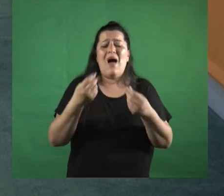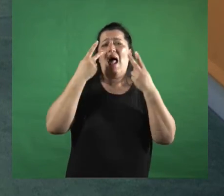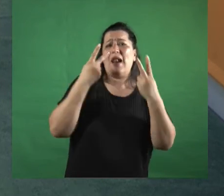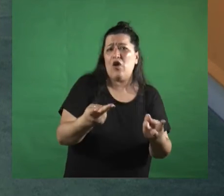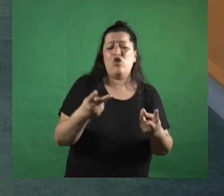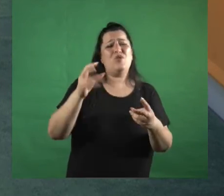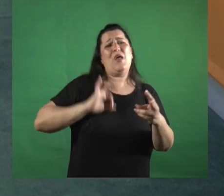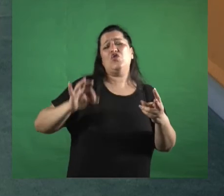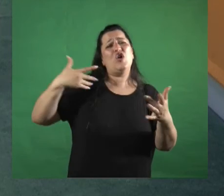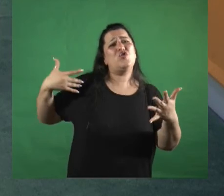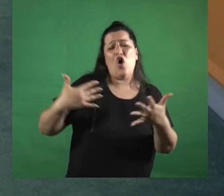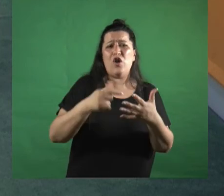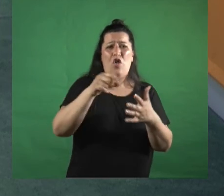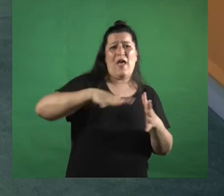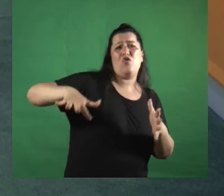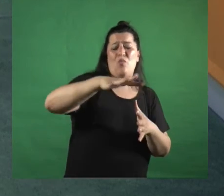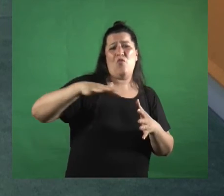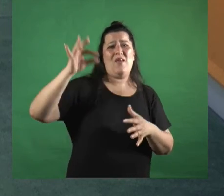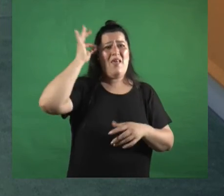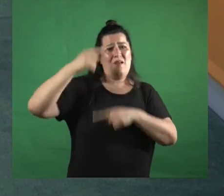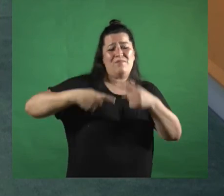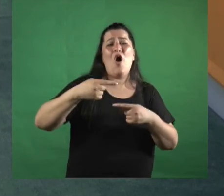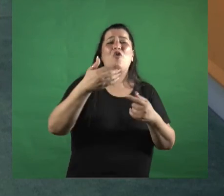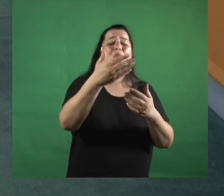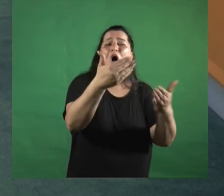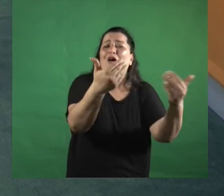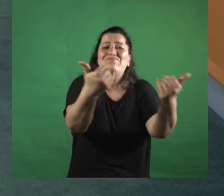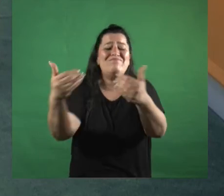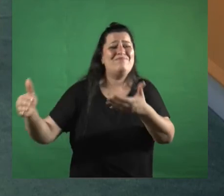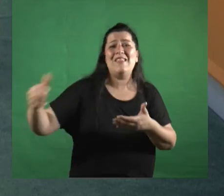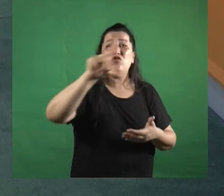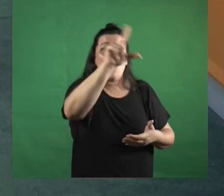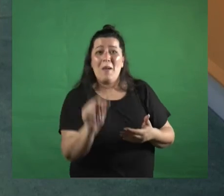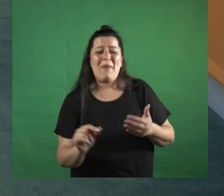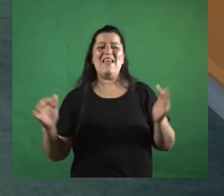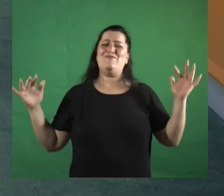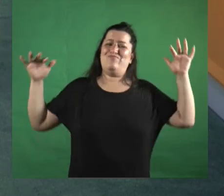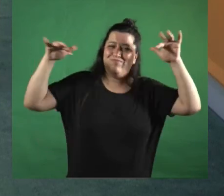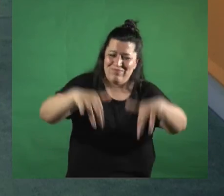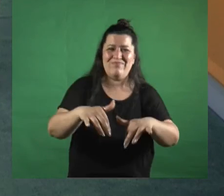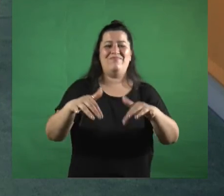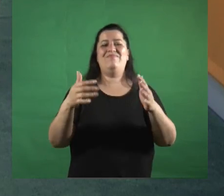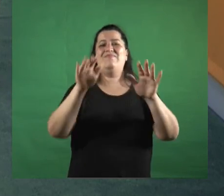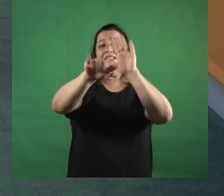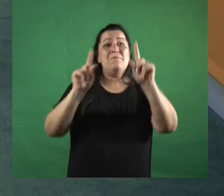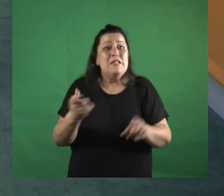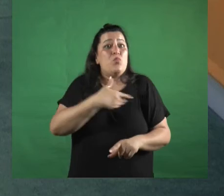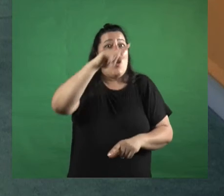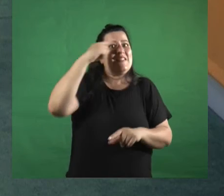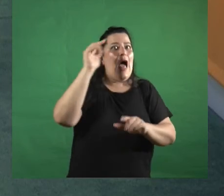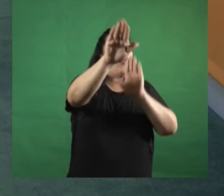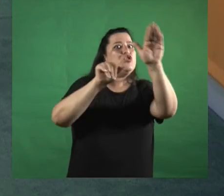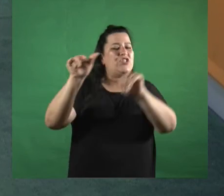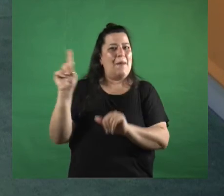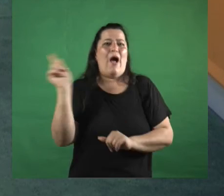histórico y tiene que ver con esto juntar paisanos de todo el país convocados por el propio estado a ser escuchados pero no